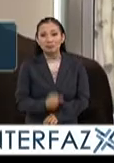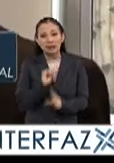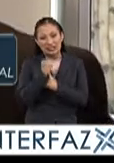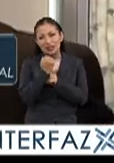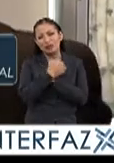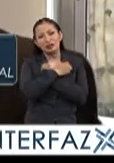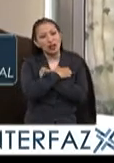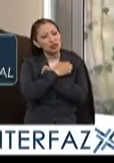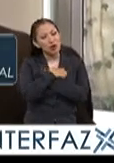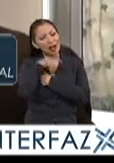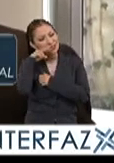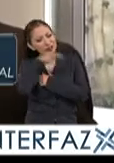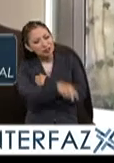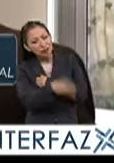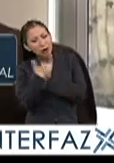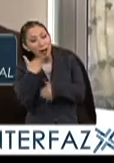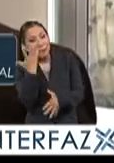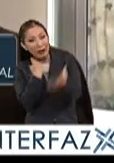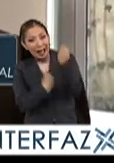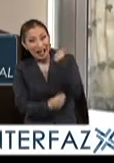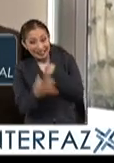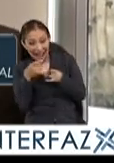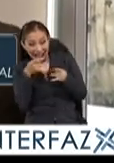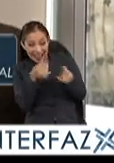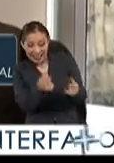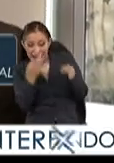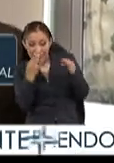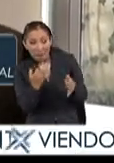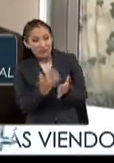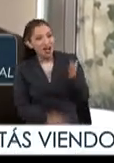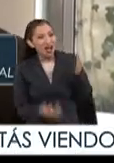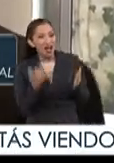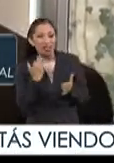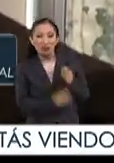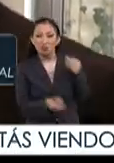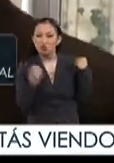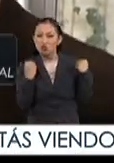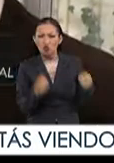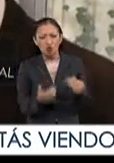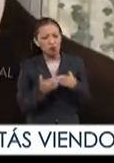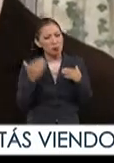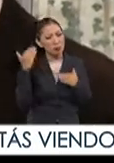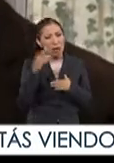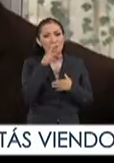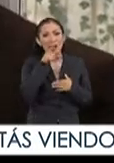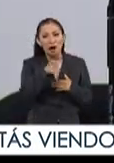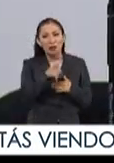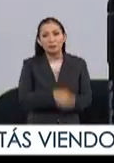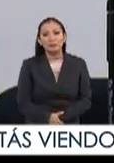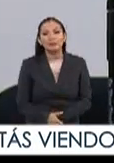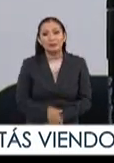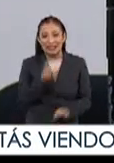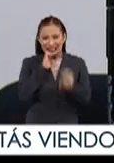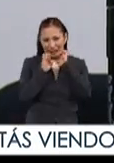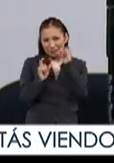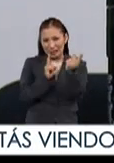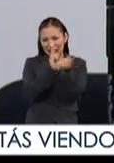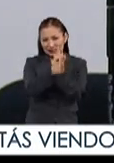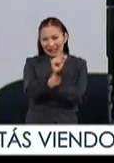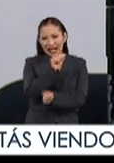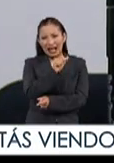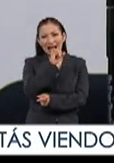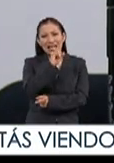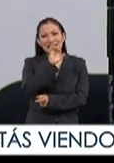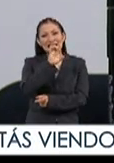situación educativa respecto de logros de aprendizaje y calidad todavía tiene un buen trecho por delante para seguir mejorando las cosas. En entrevista con la